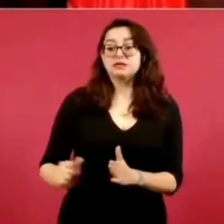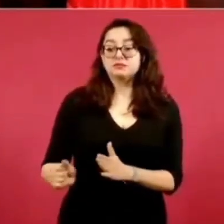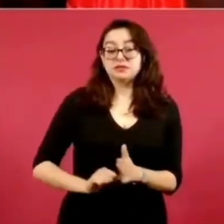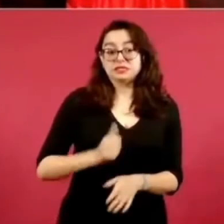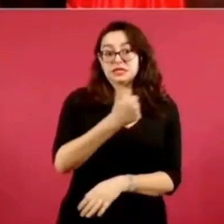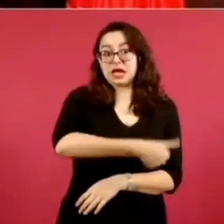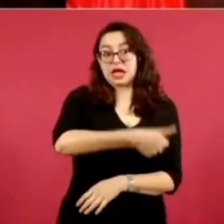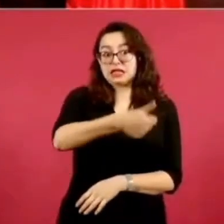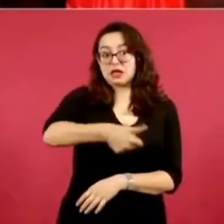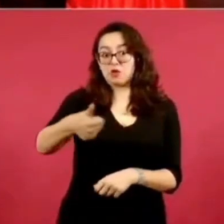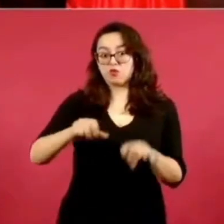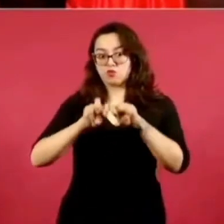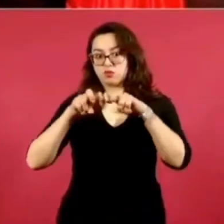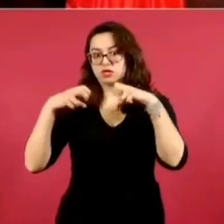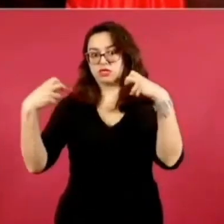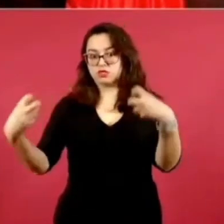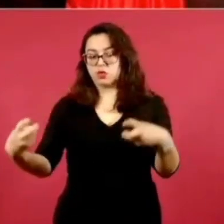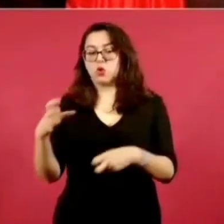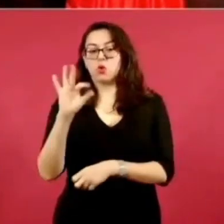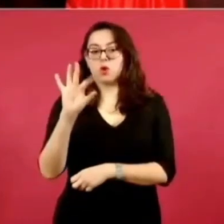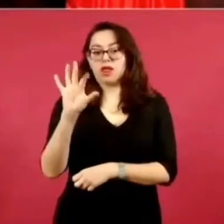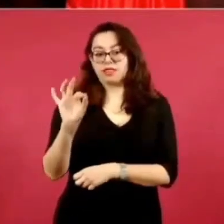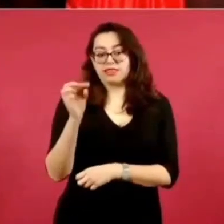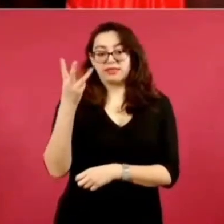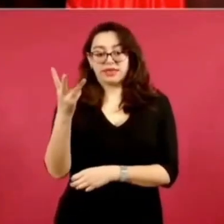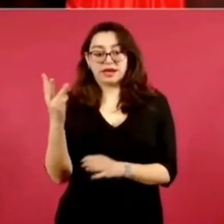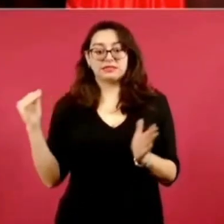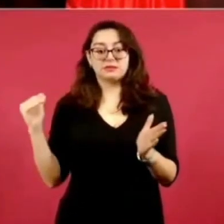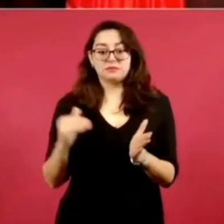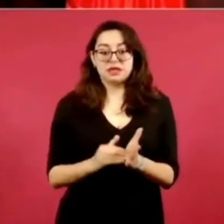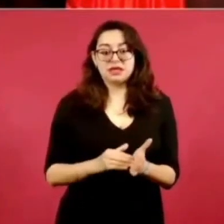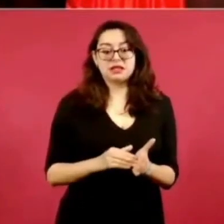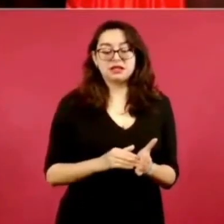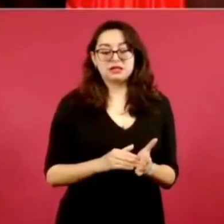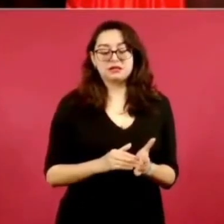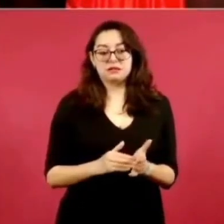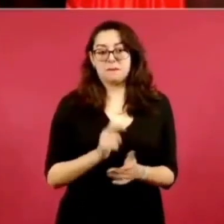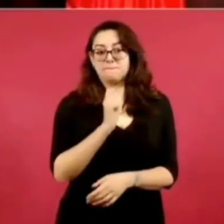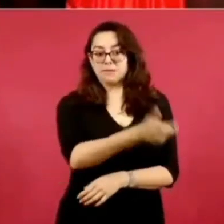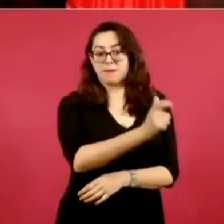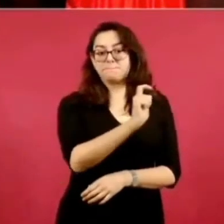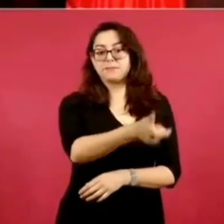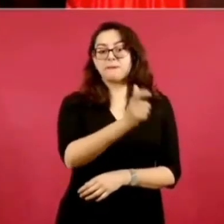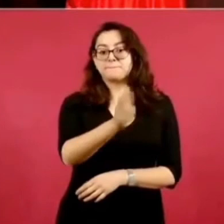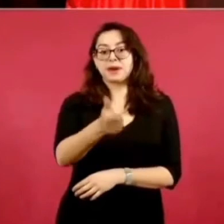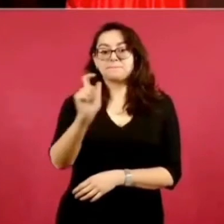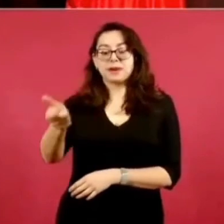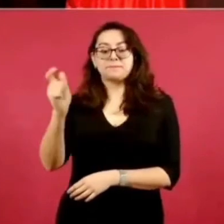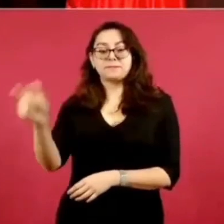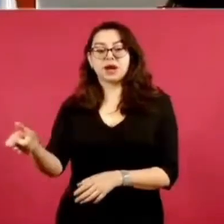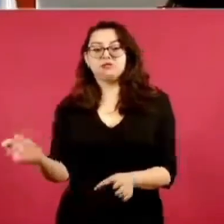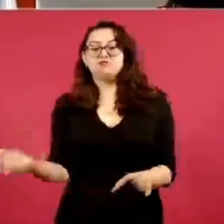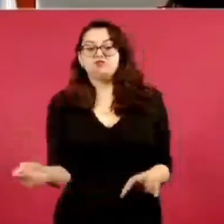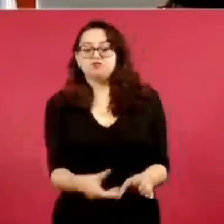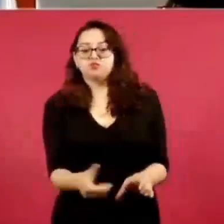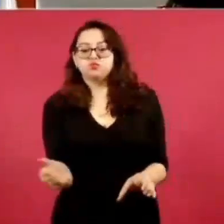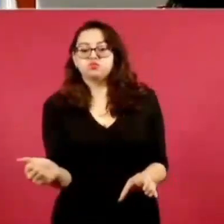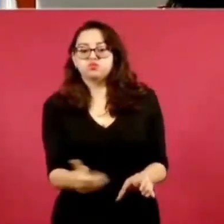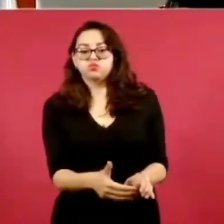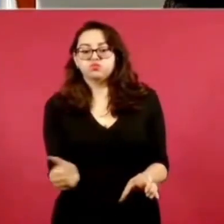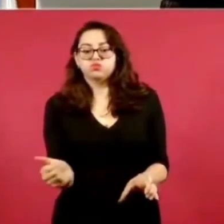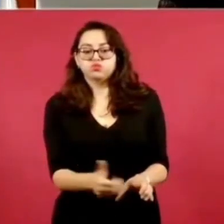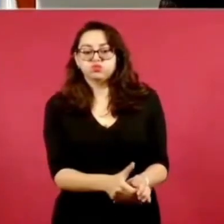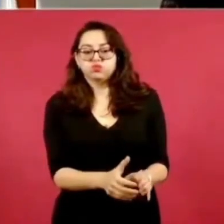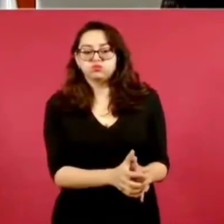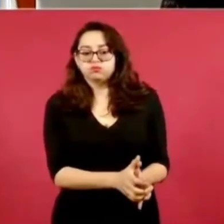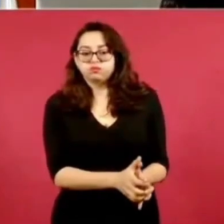y se van volando, porque es